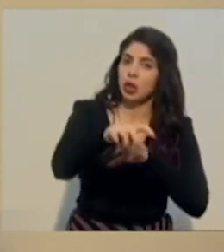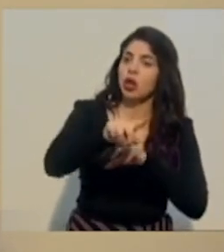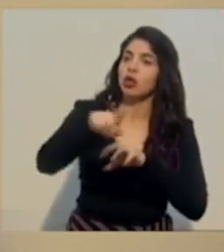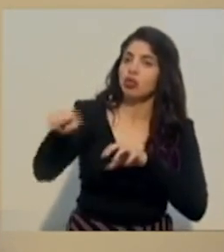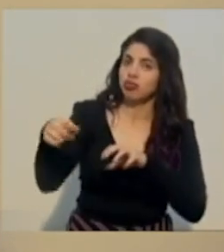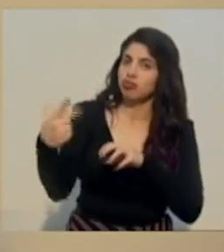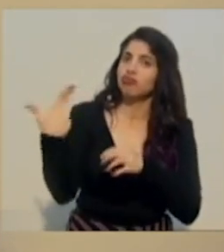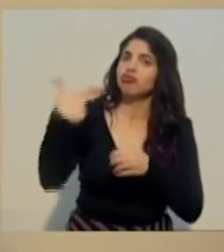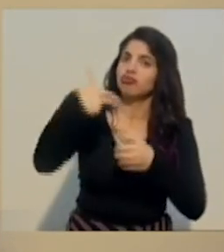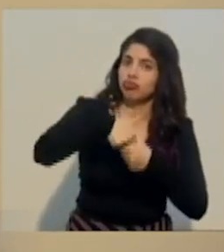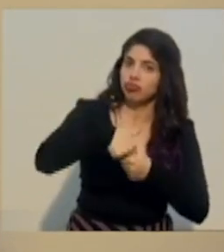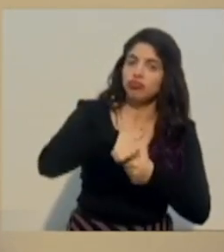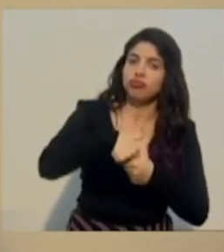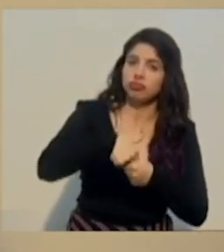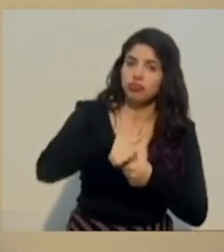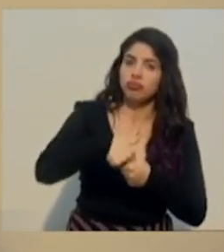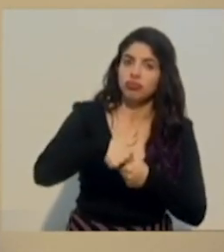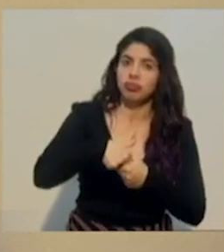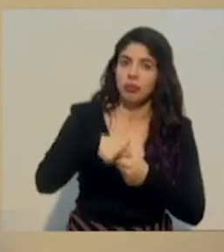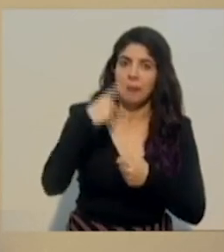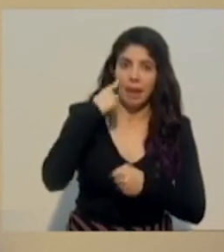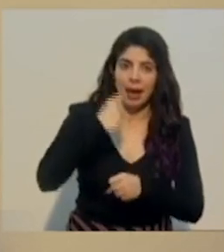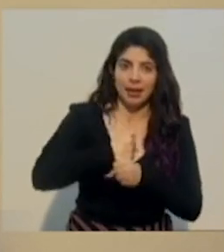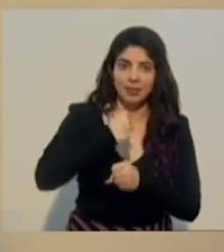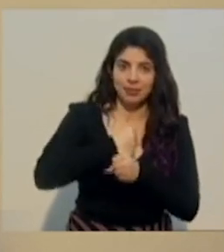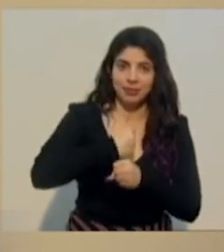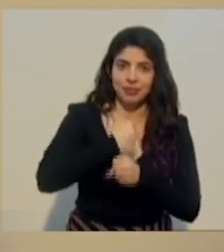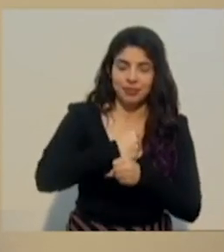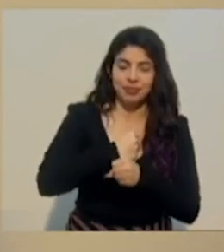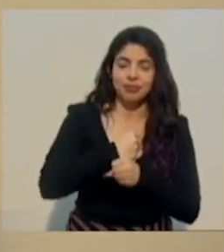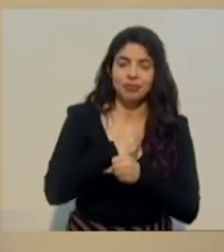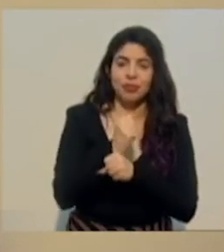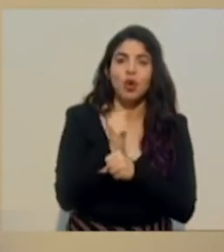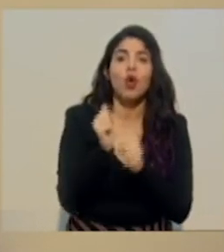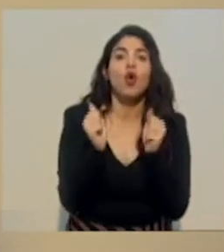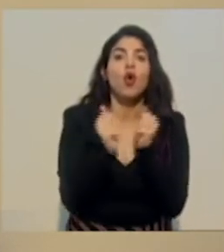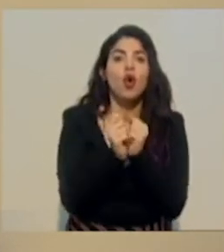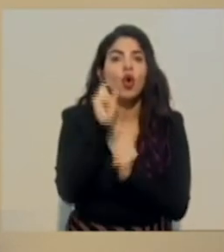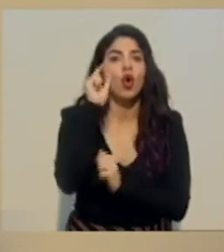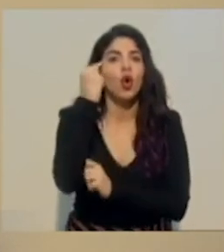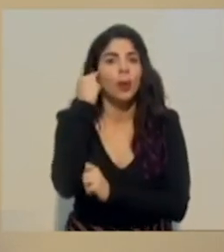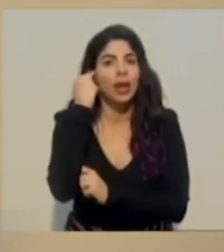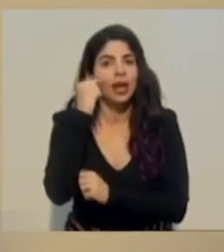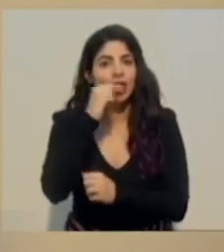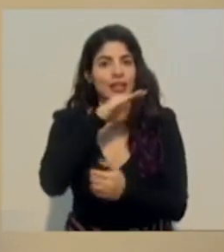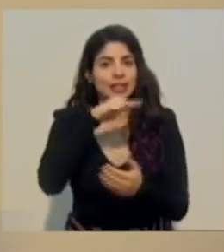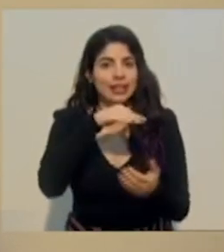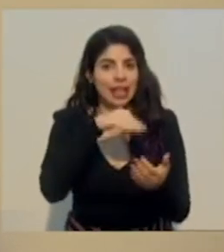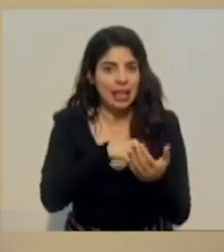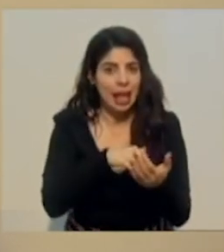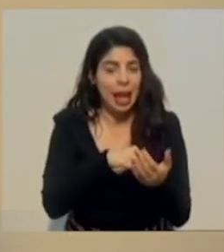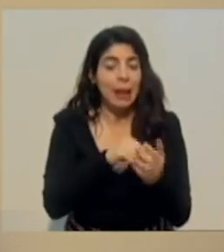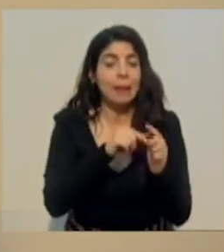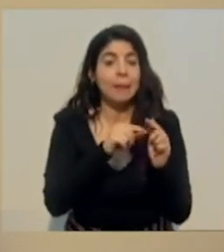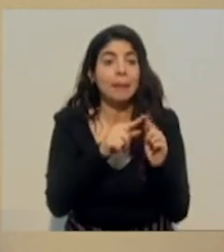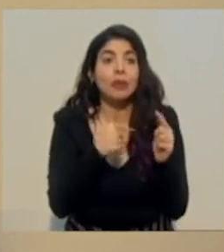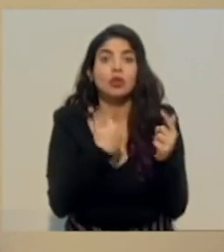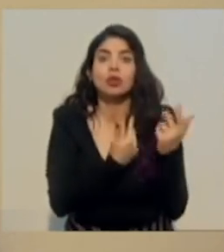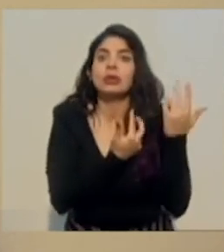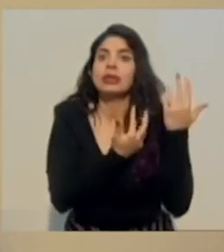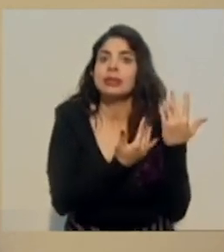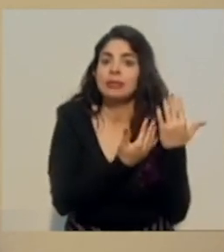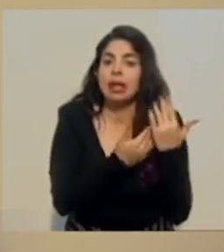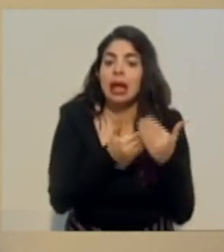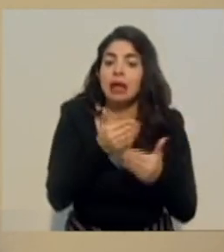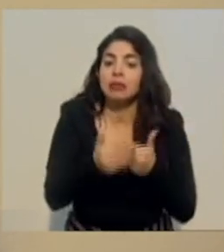operar en compañía del gobierno central esperando que esto sea de un resultado